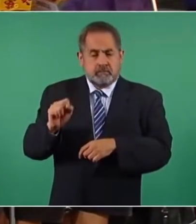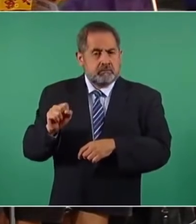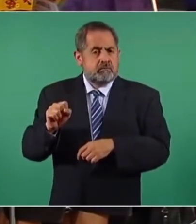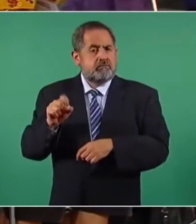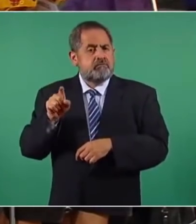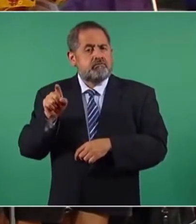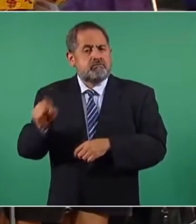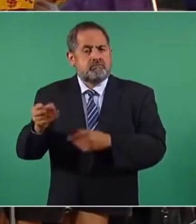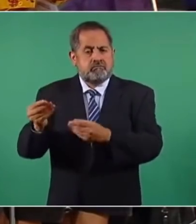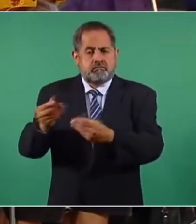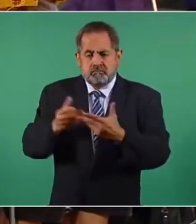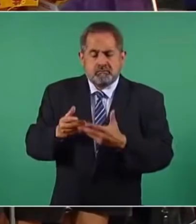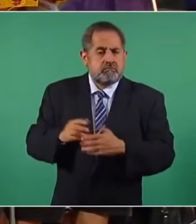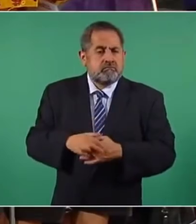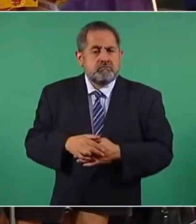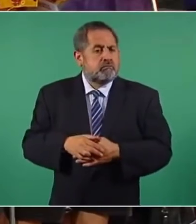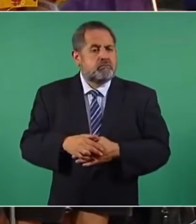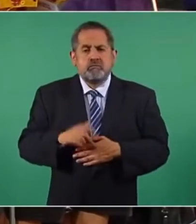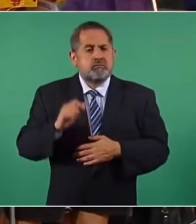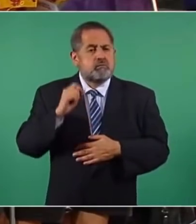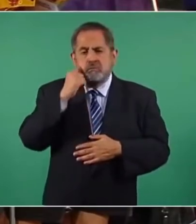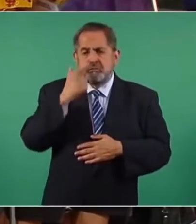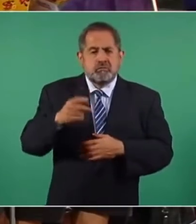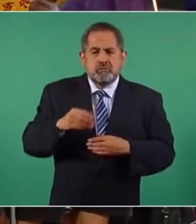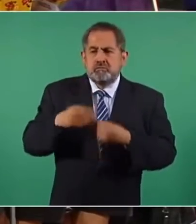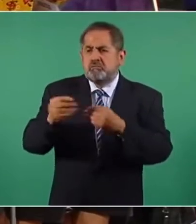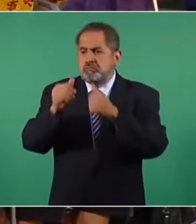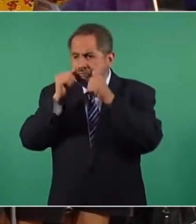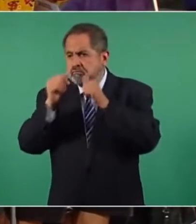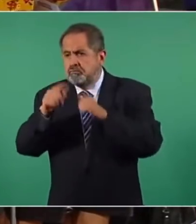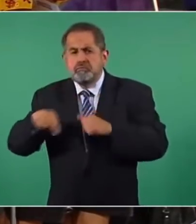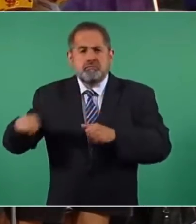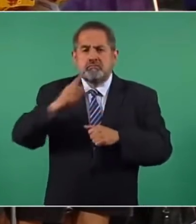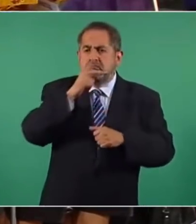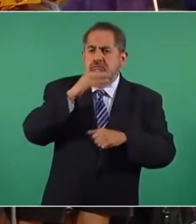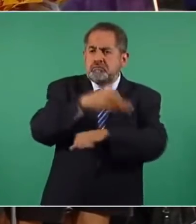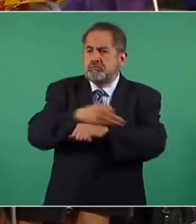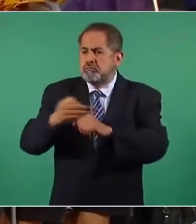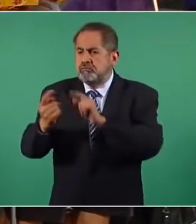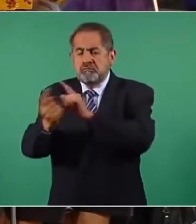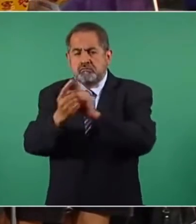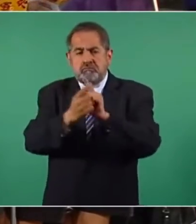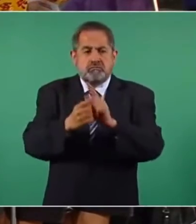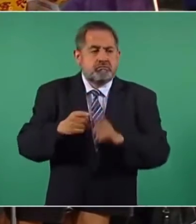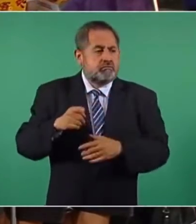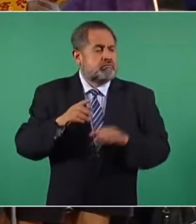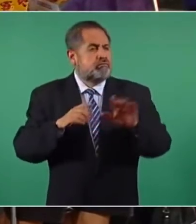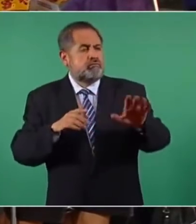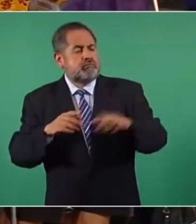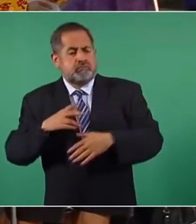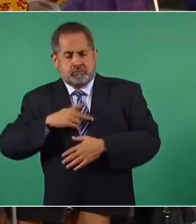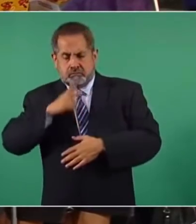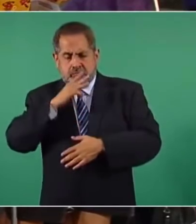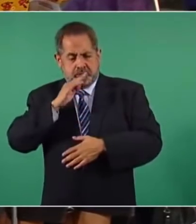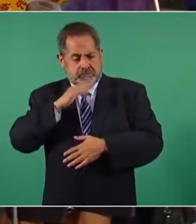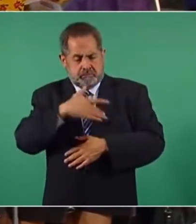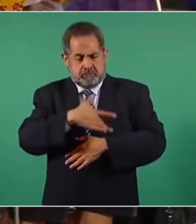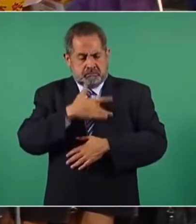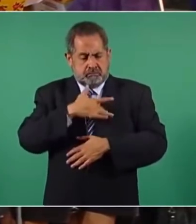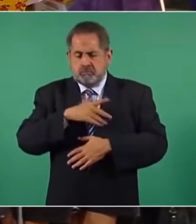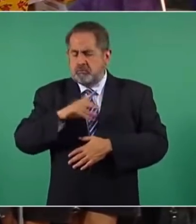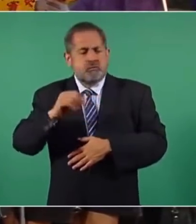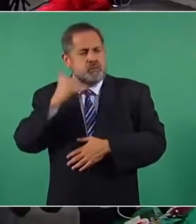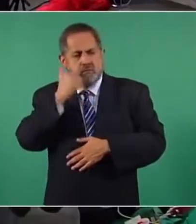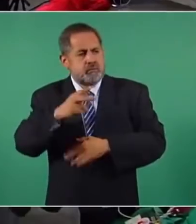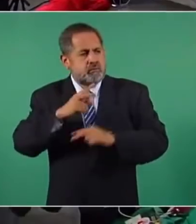no le quiere dar atención a los padres de familia que han decidido que sus hijos no vayan a clases presenciales